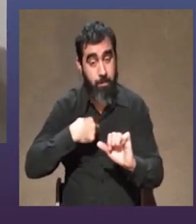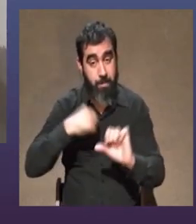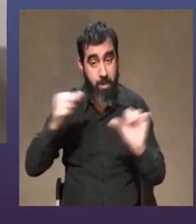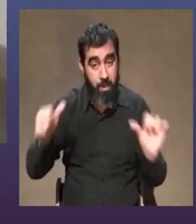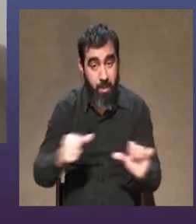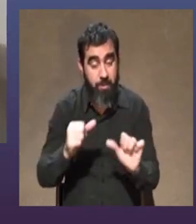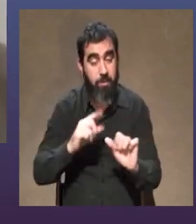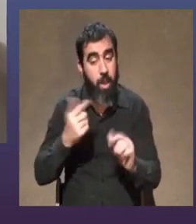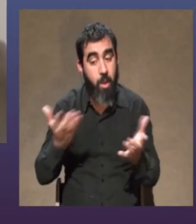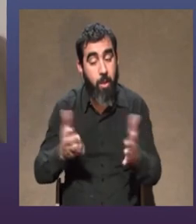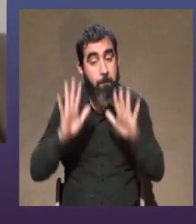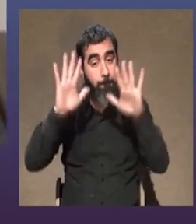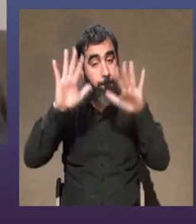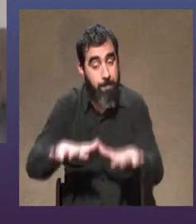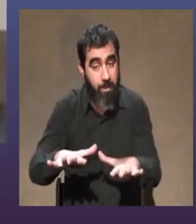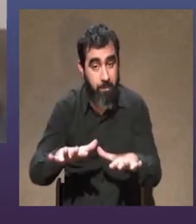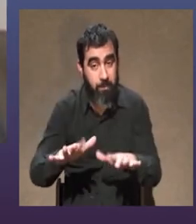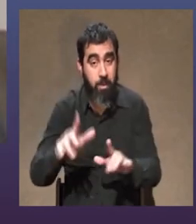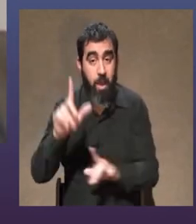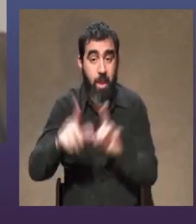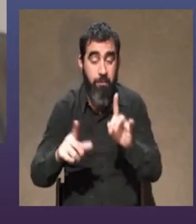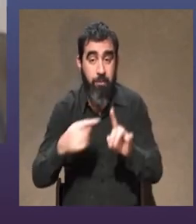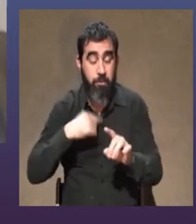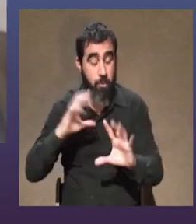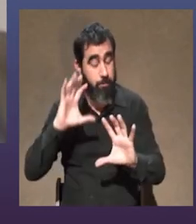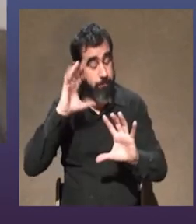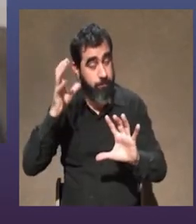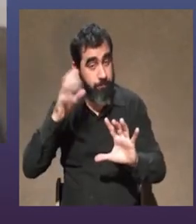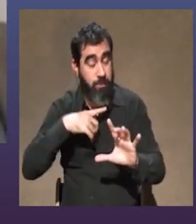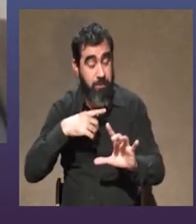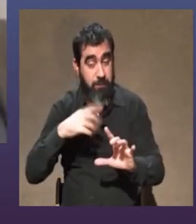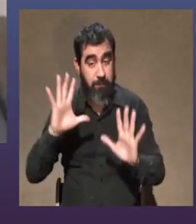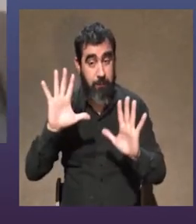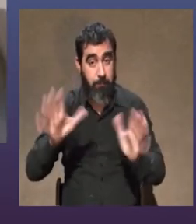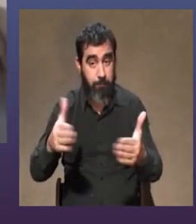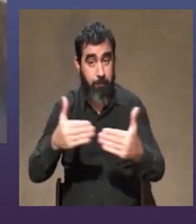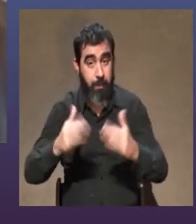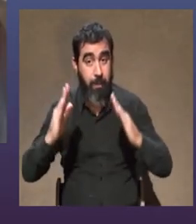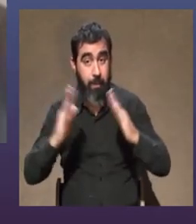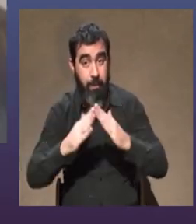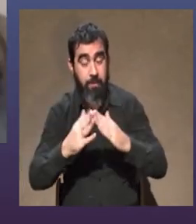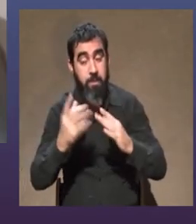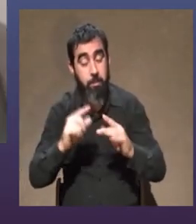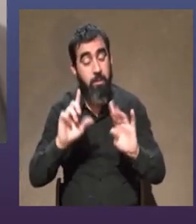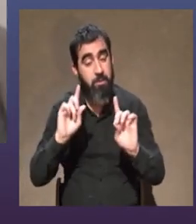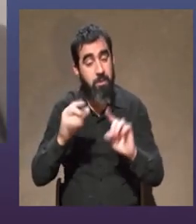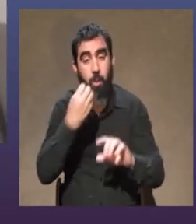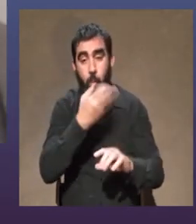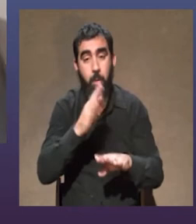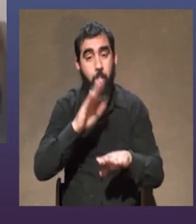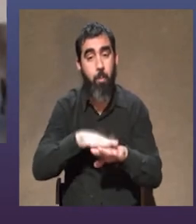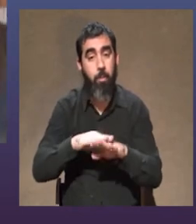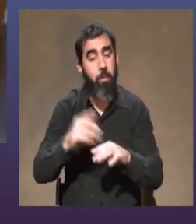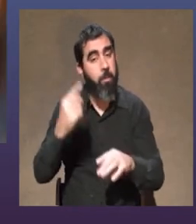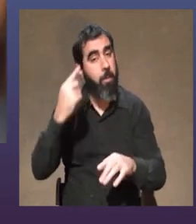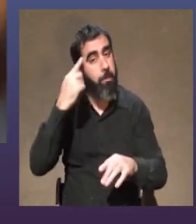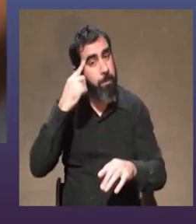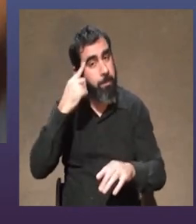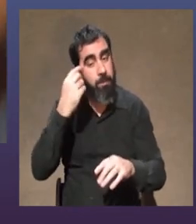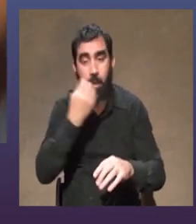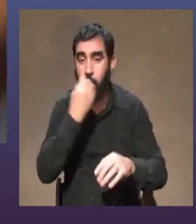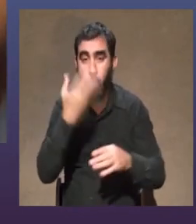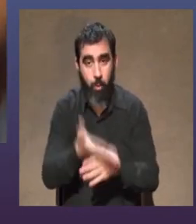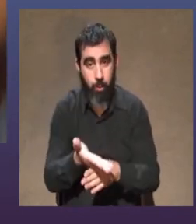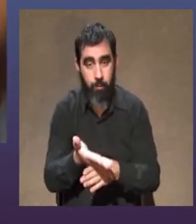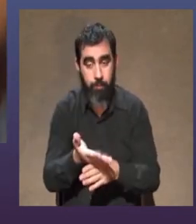tenido un parate a veces me me desquicia este parate de impuestos pero un parate para pensarse no está mal está bien